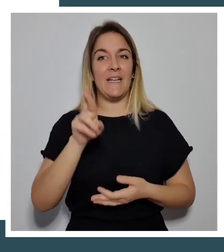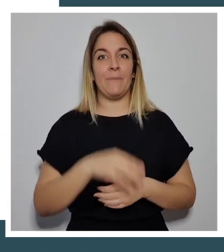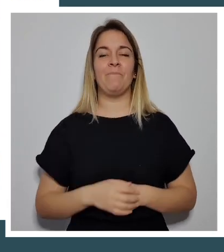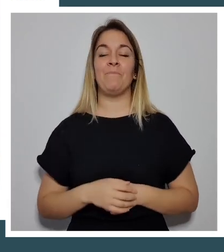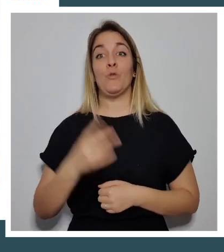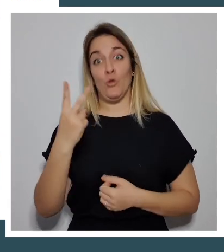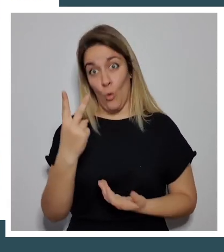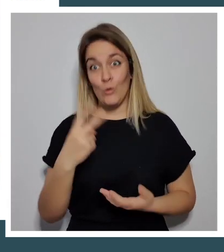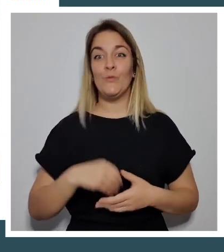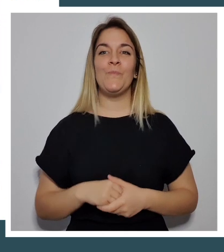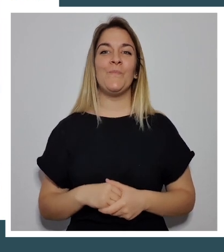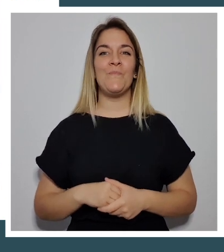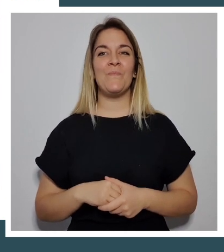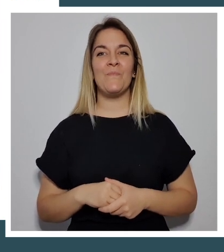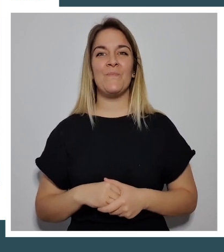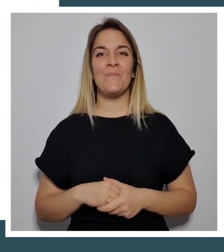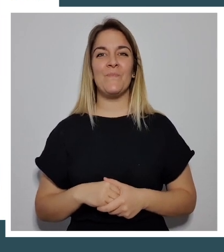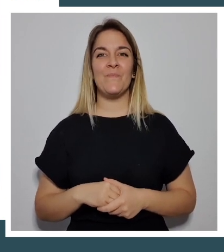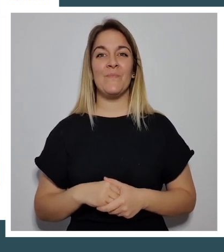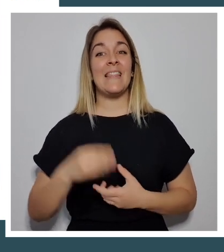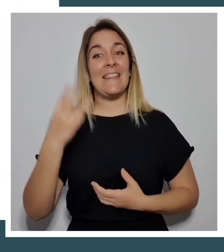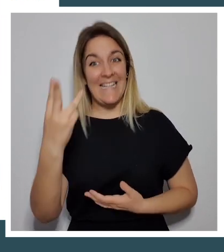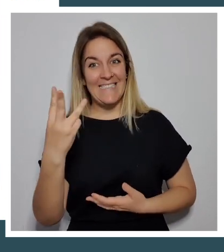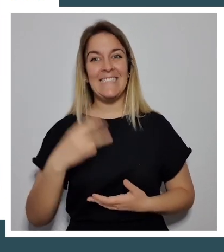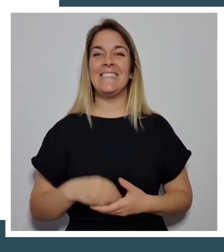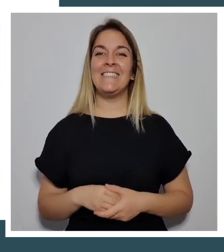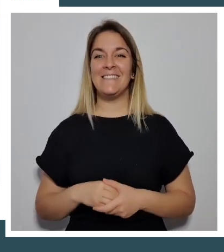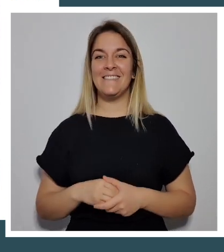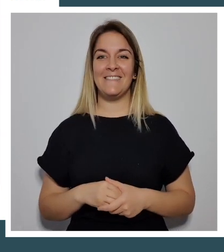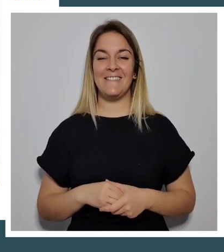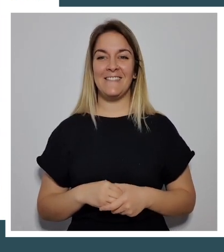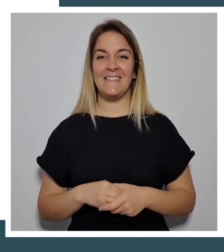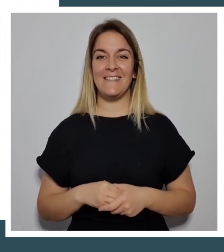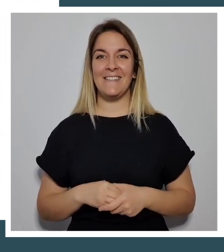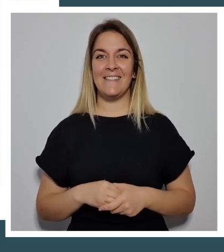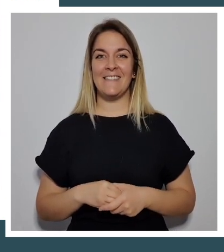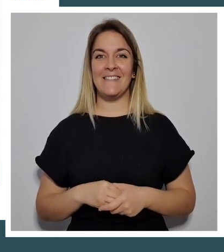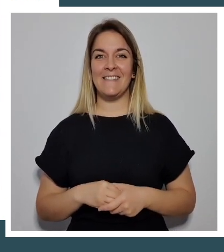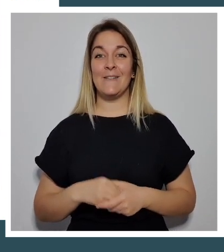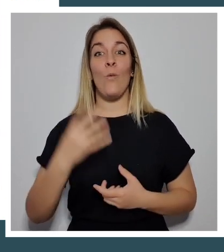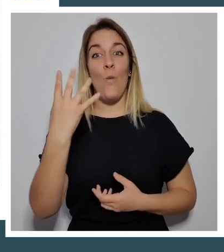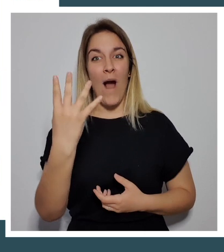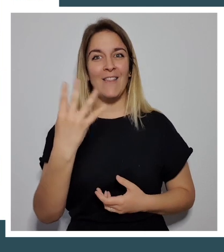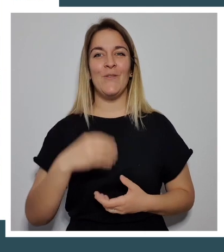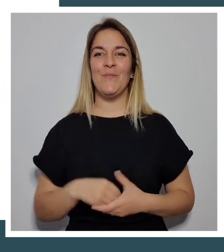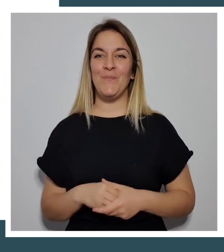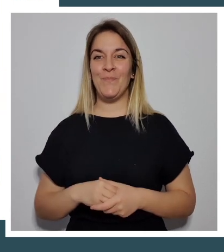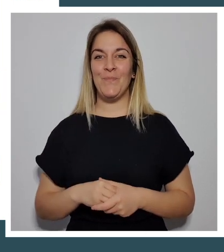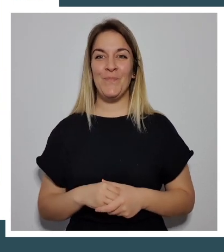3, 4,